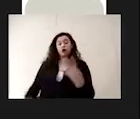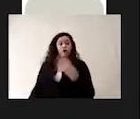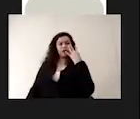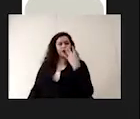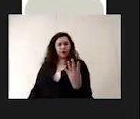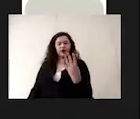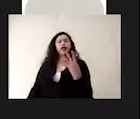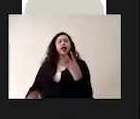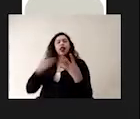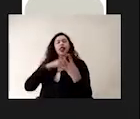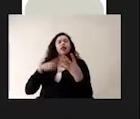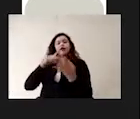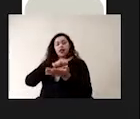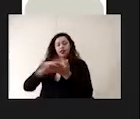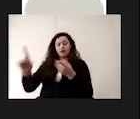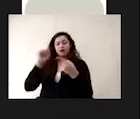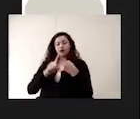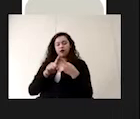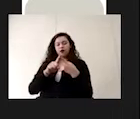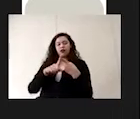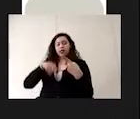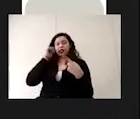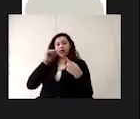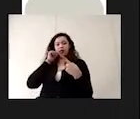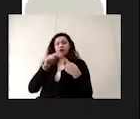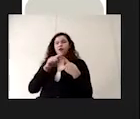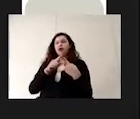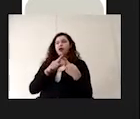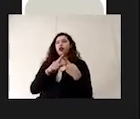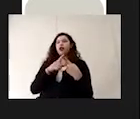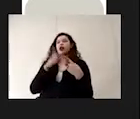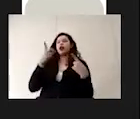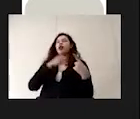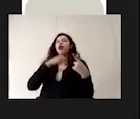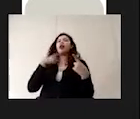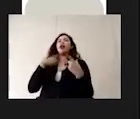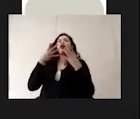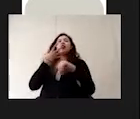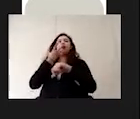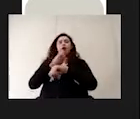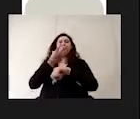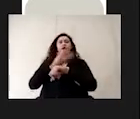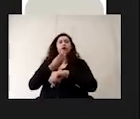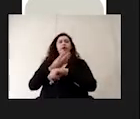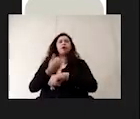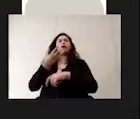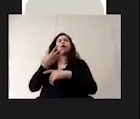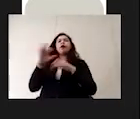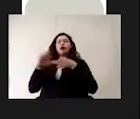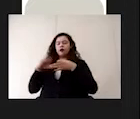Deben estar limpios en todo momento y para eso se le debe dar un mantenimiento constante. La